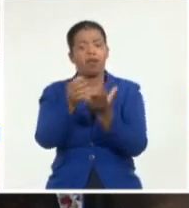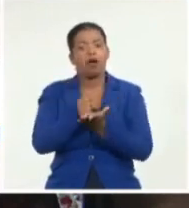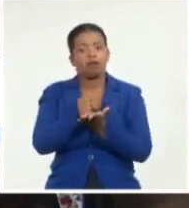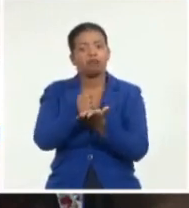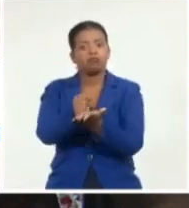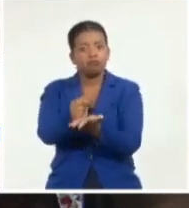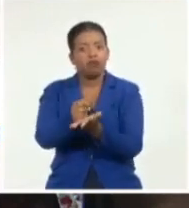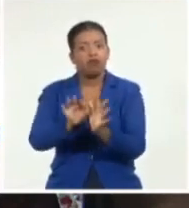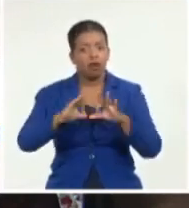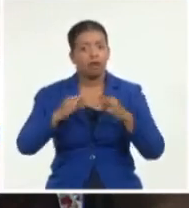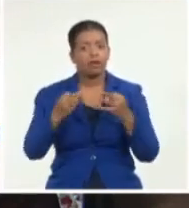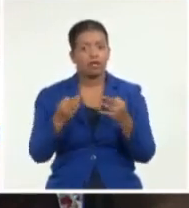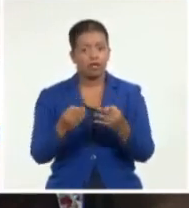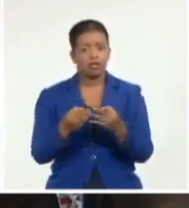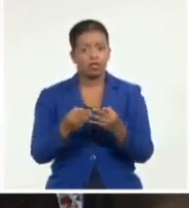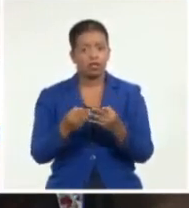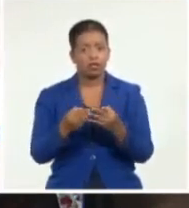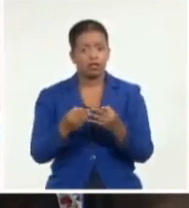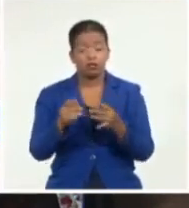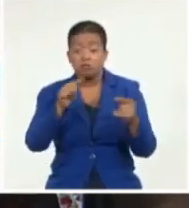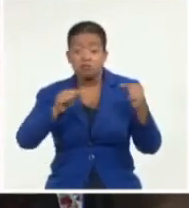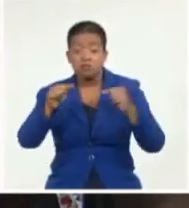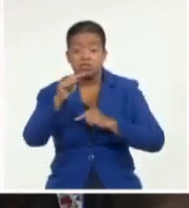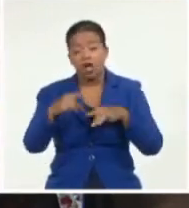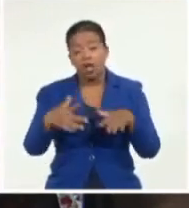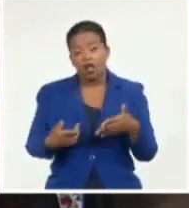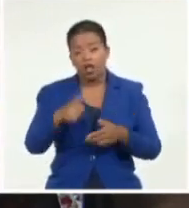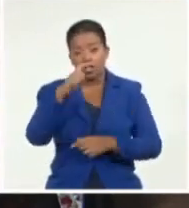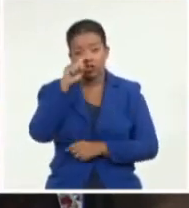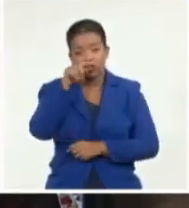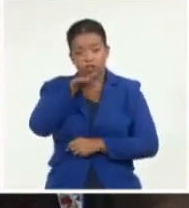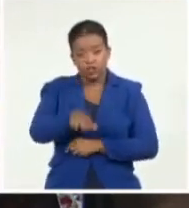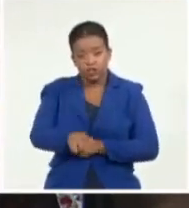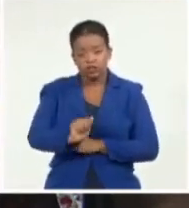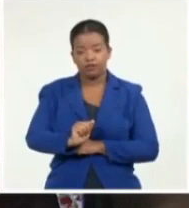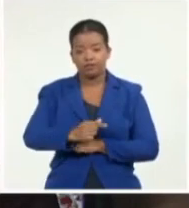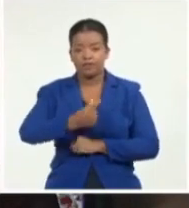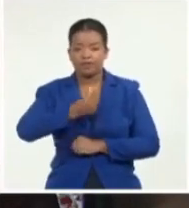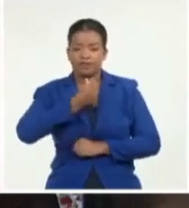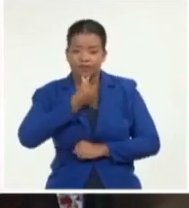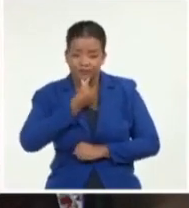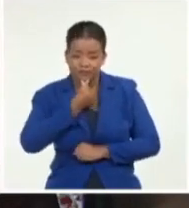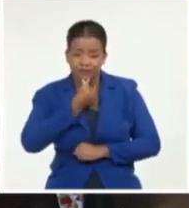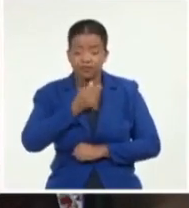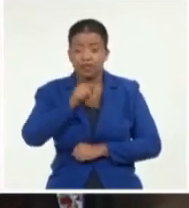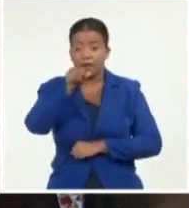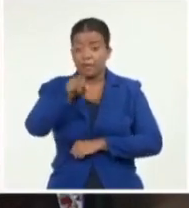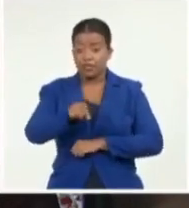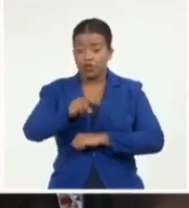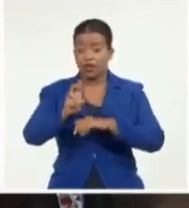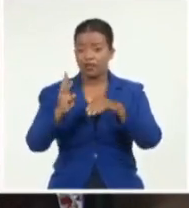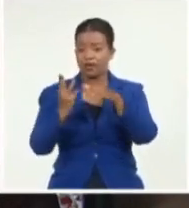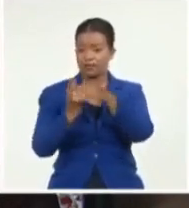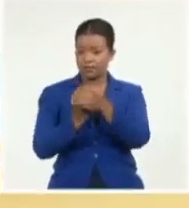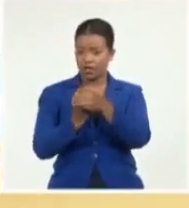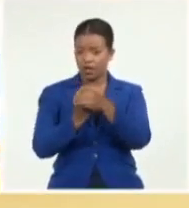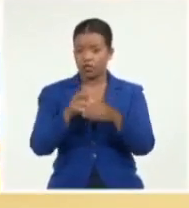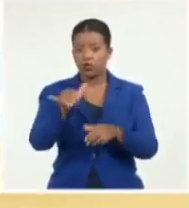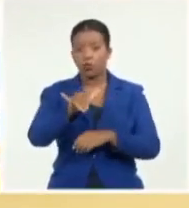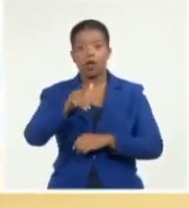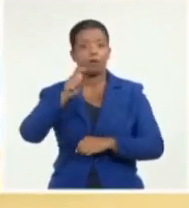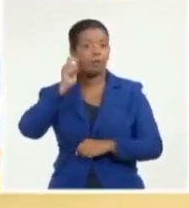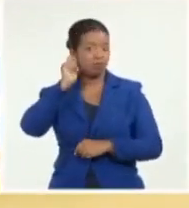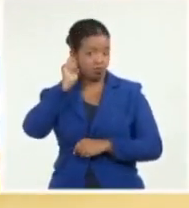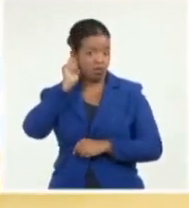familias, sobre todo tratándose de los niños, los ancianos, las personas con discapacidad y las mujeres.